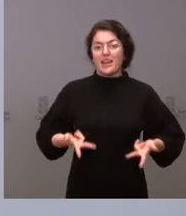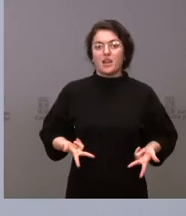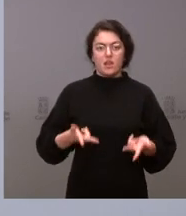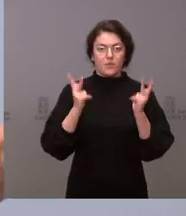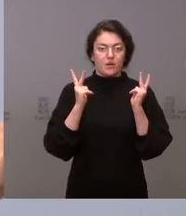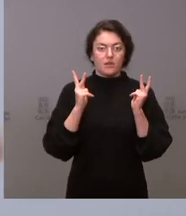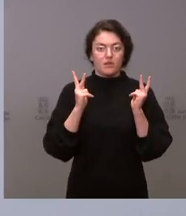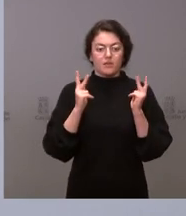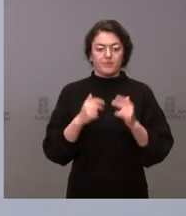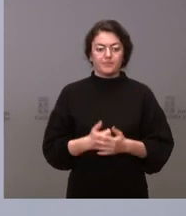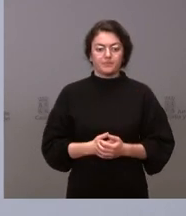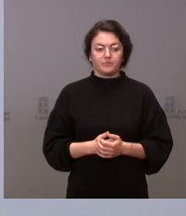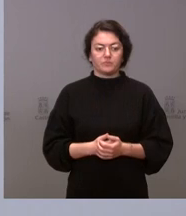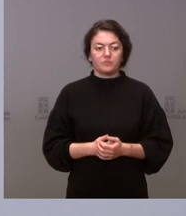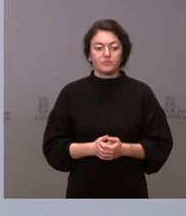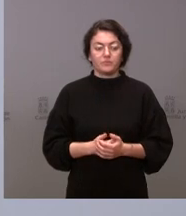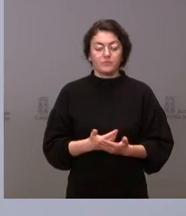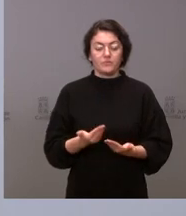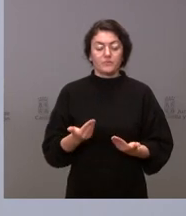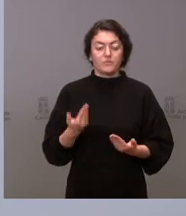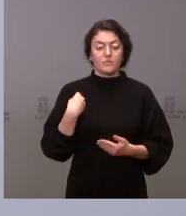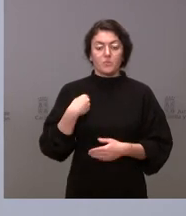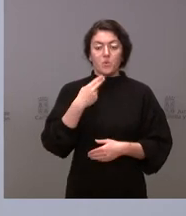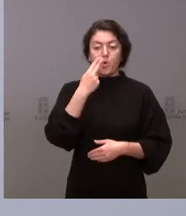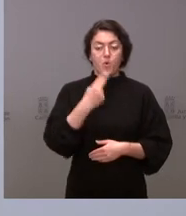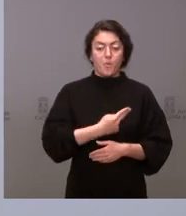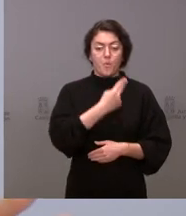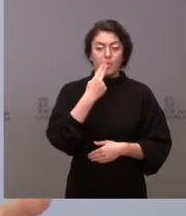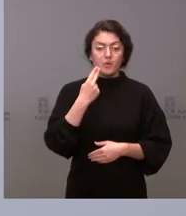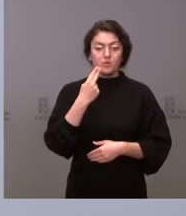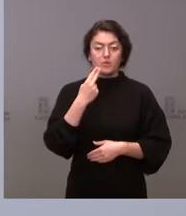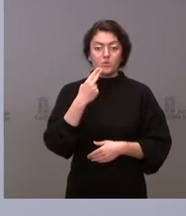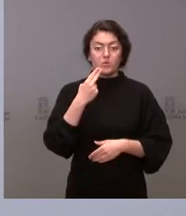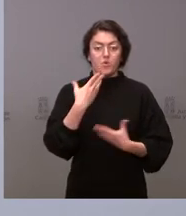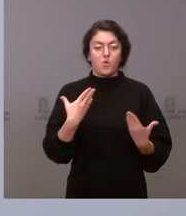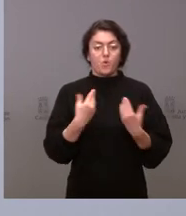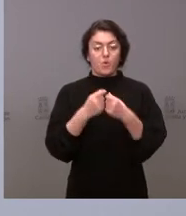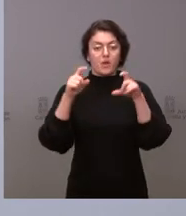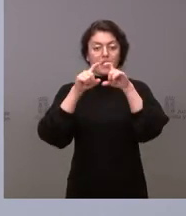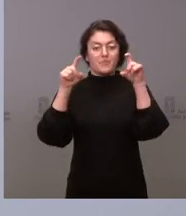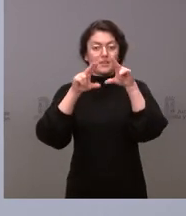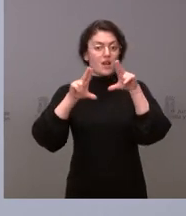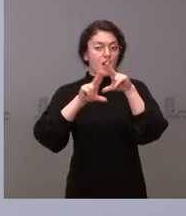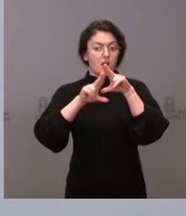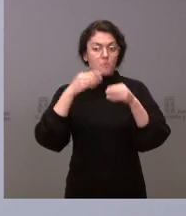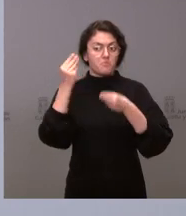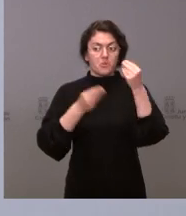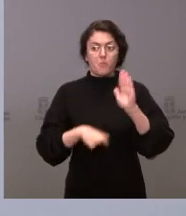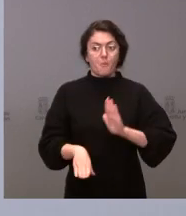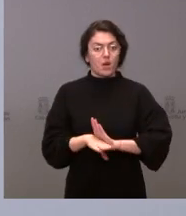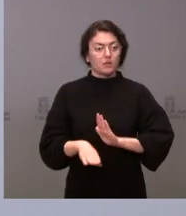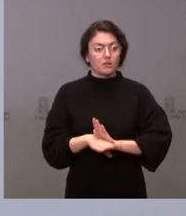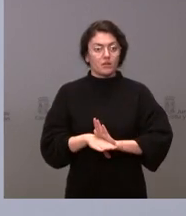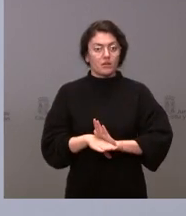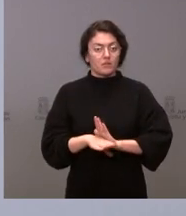luego los compromisos que tenemos con la empresa Renault entiendo que se mantendrían por lo tanto